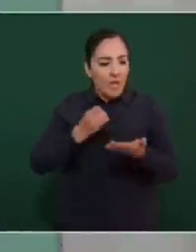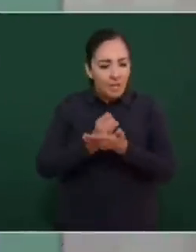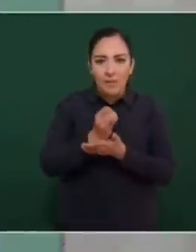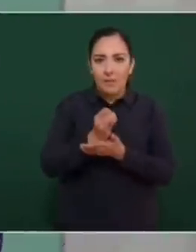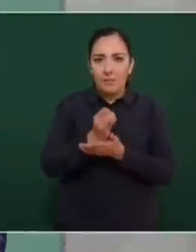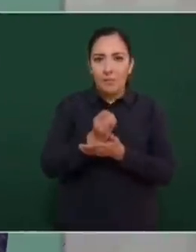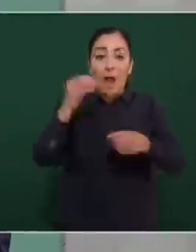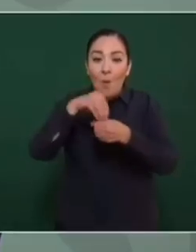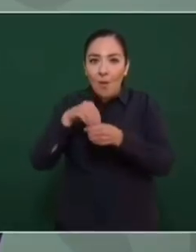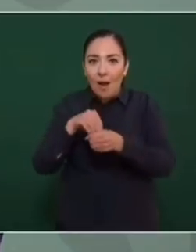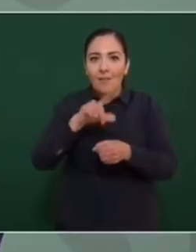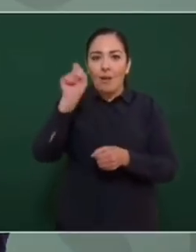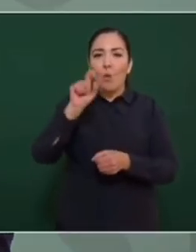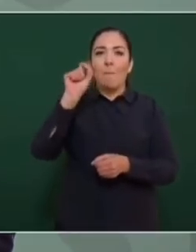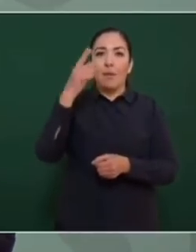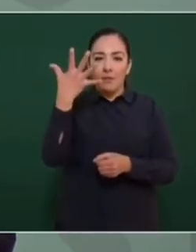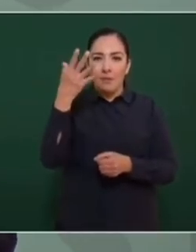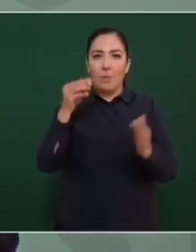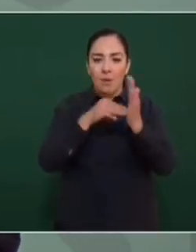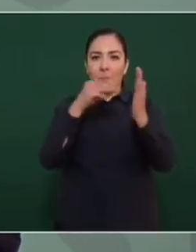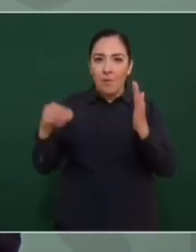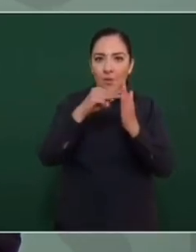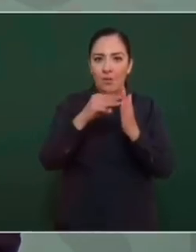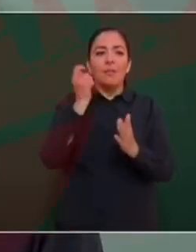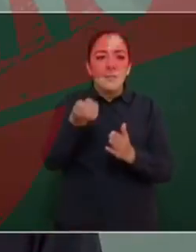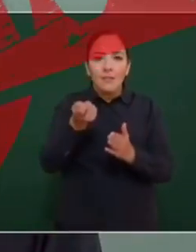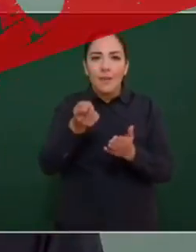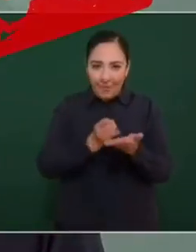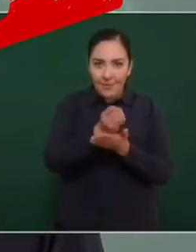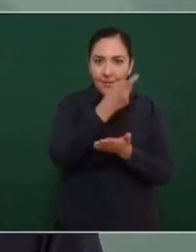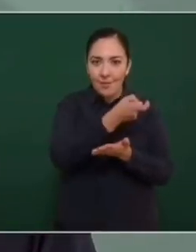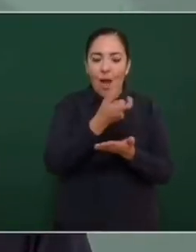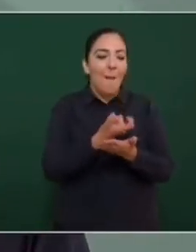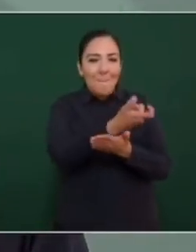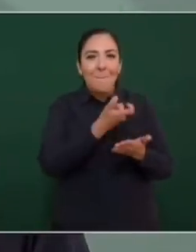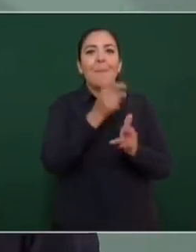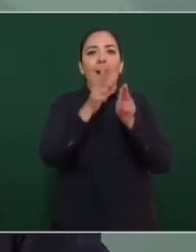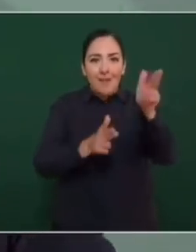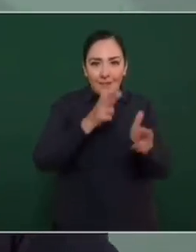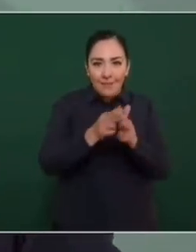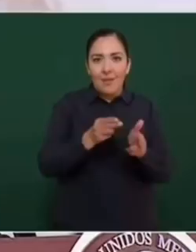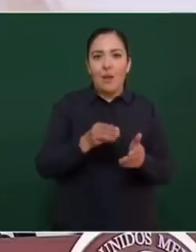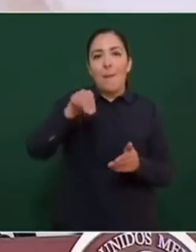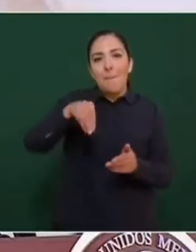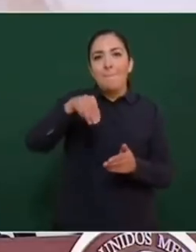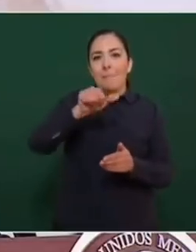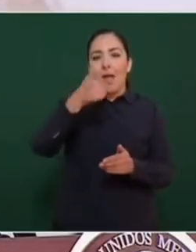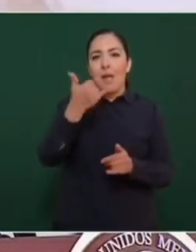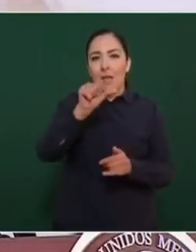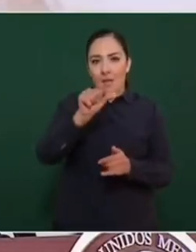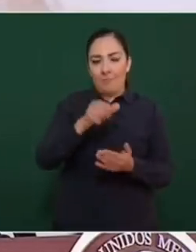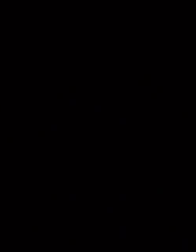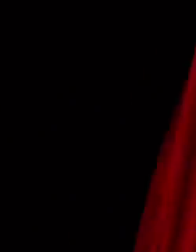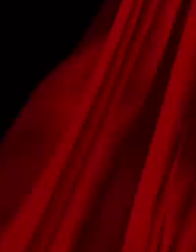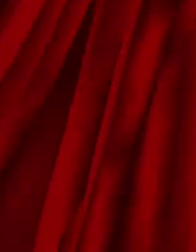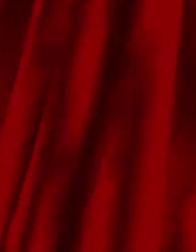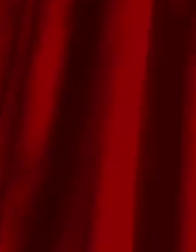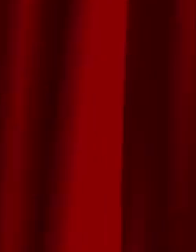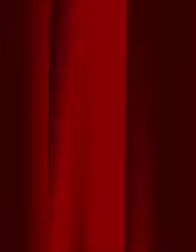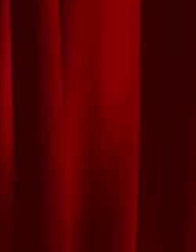veinticinco, quiere decir que tomar esa decisión nos significó financiar el Tren Maya en un sesenta y cinco por ciento. Yo tengo otros